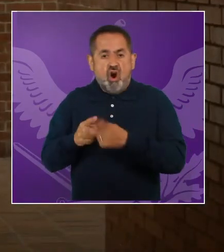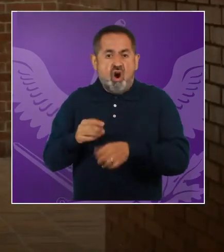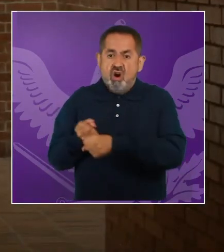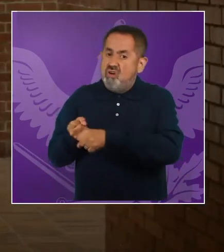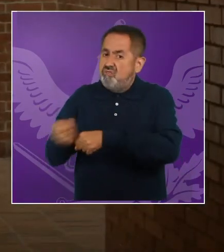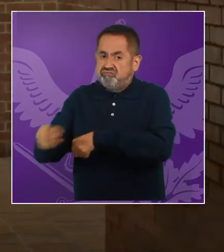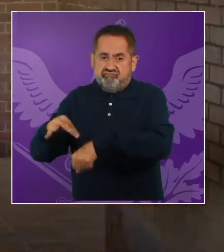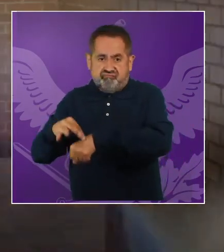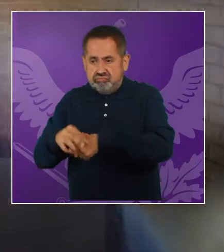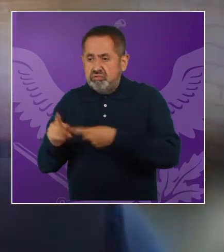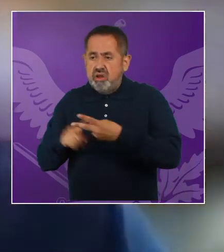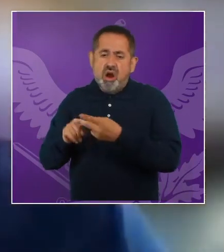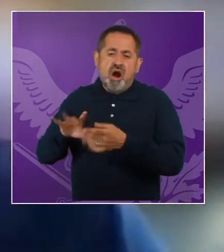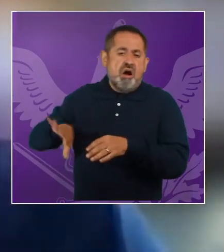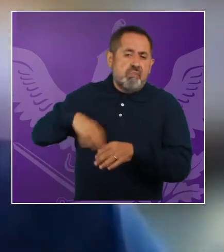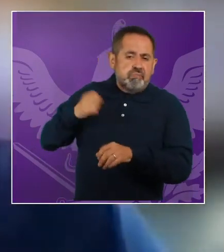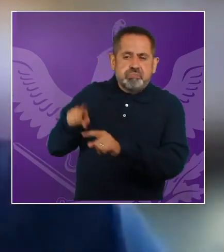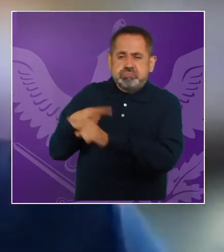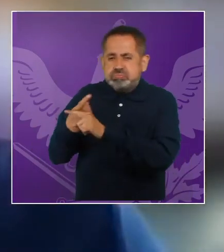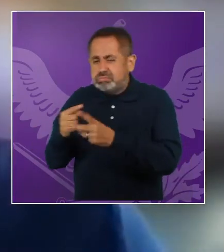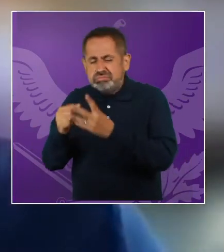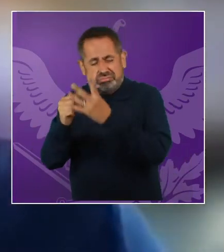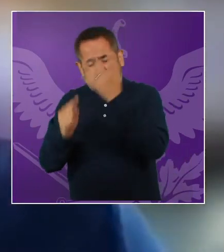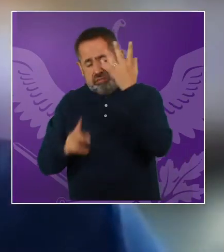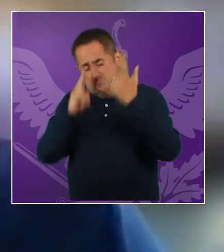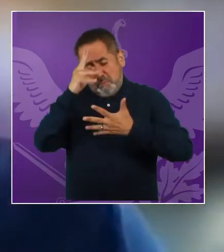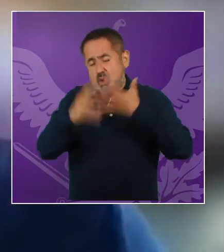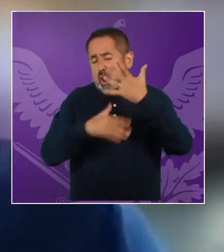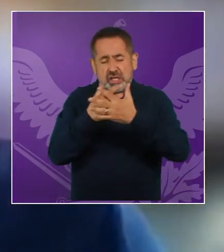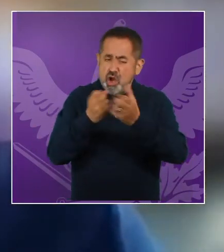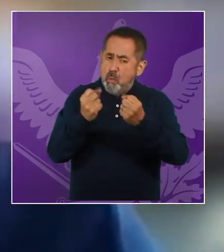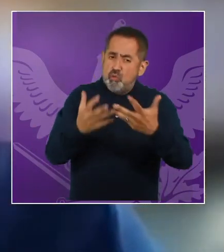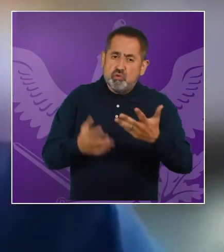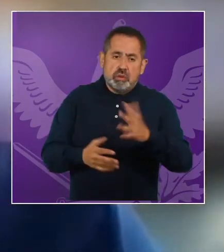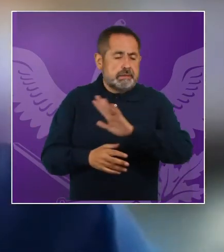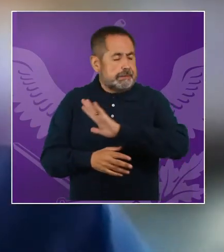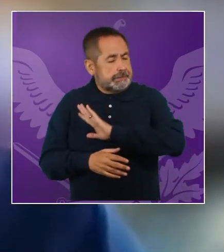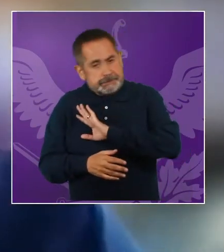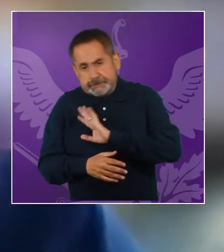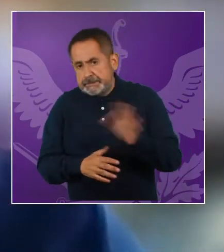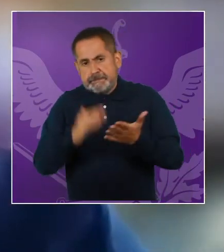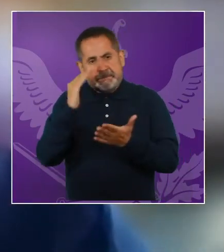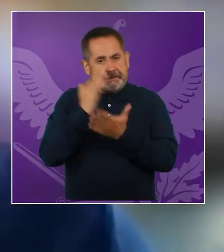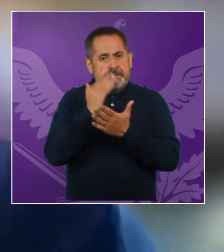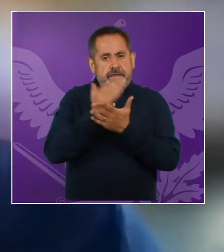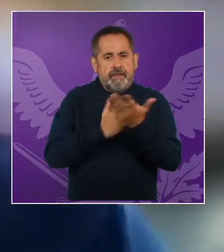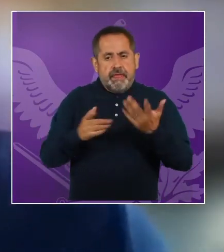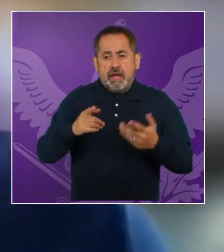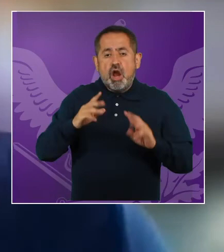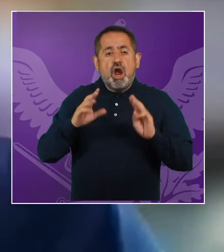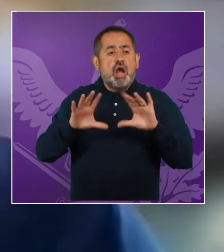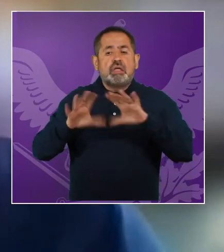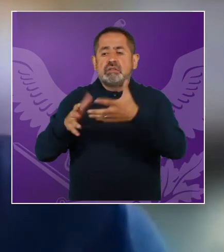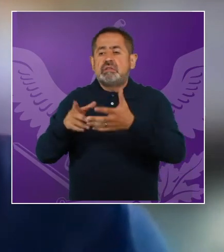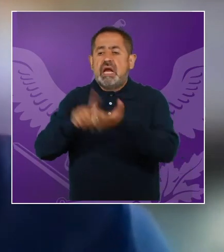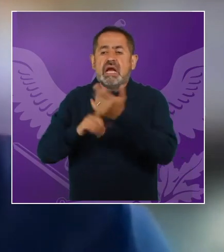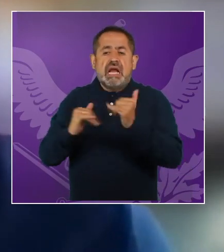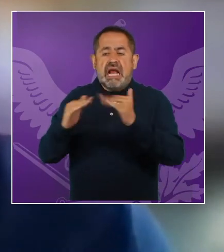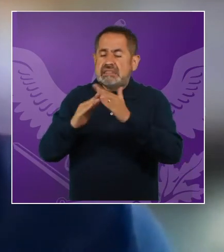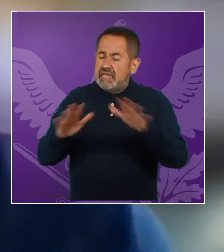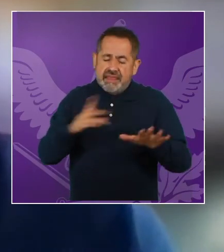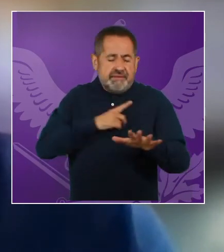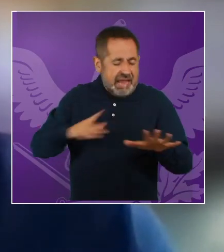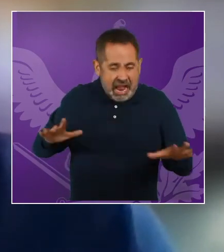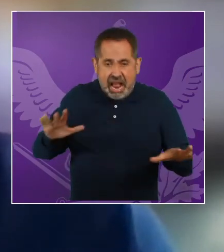violencia, eh, eh, sexual, entonces, eh, esta violencia dentro del mundo del